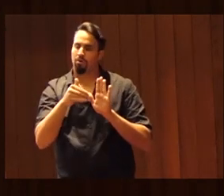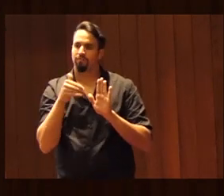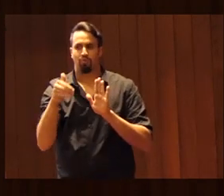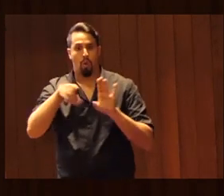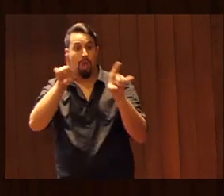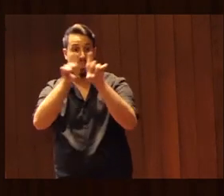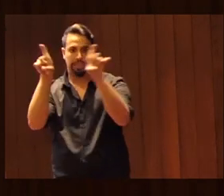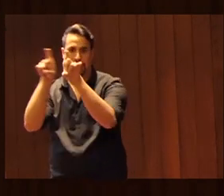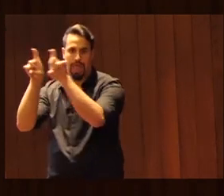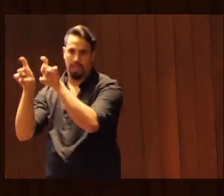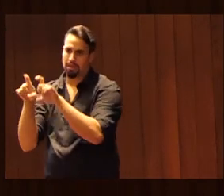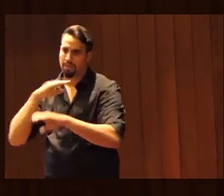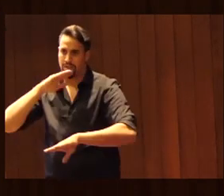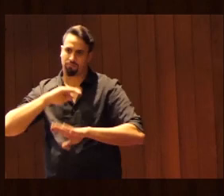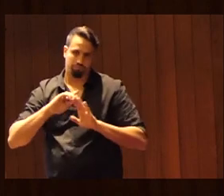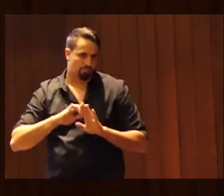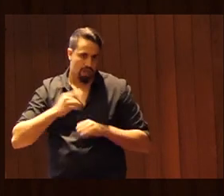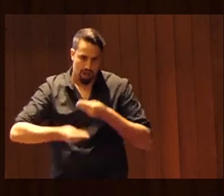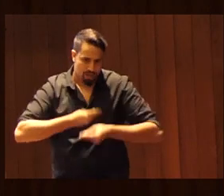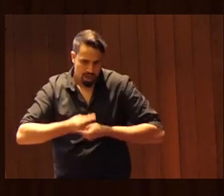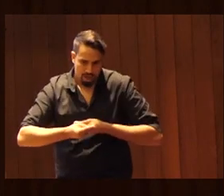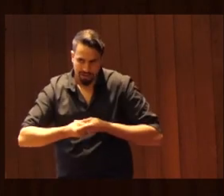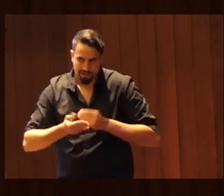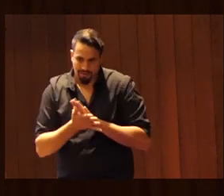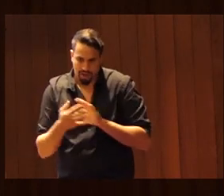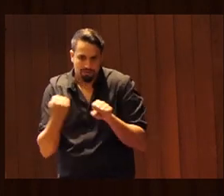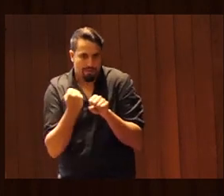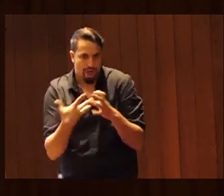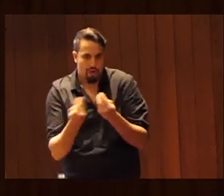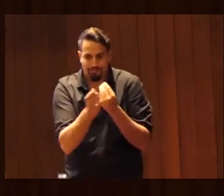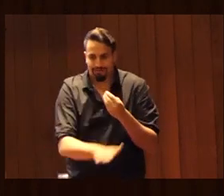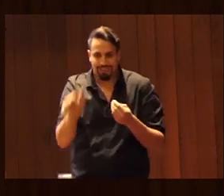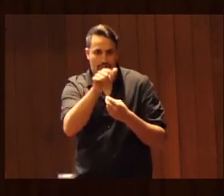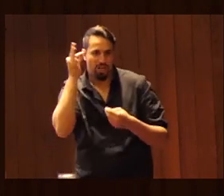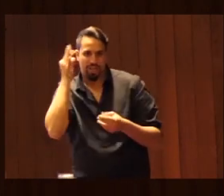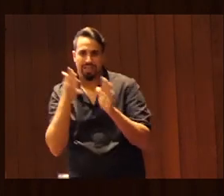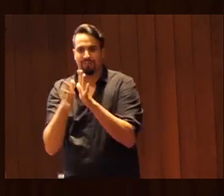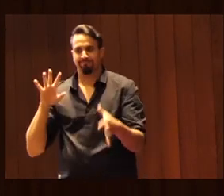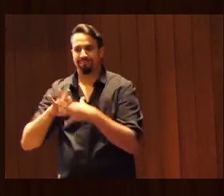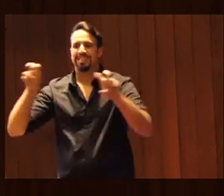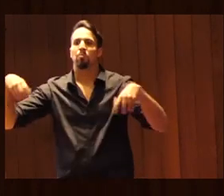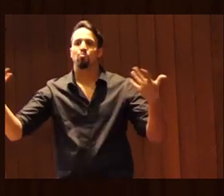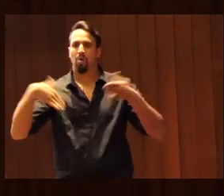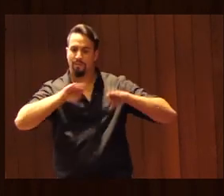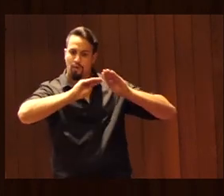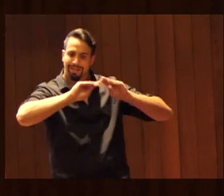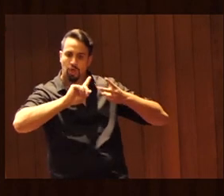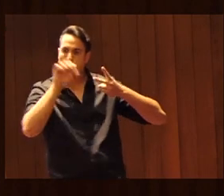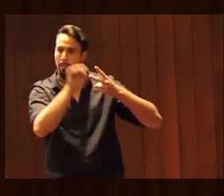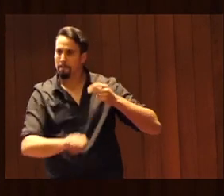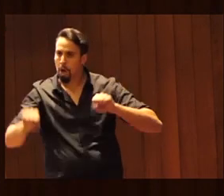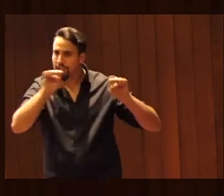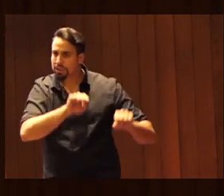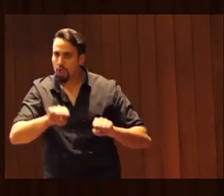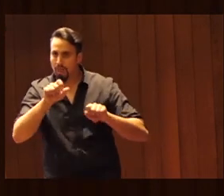entidades que desde luego trabajan con niños y niñas tiene que ver con la formación con la protección de las víctimas